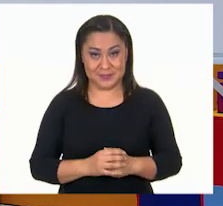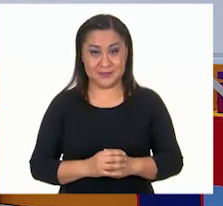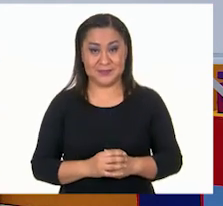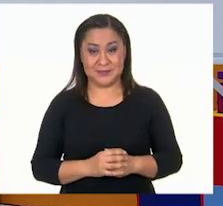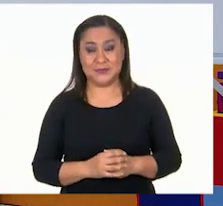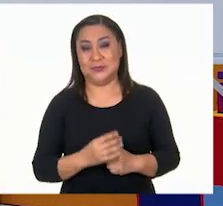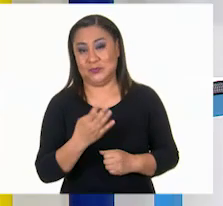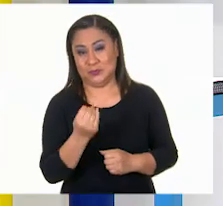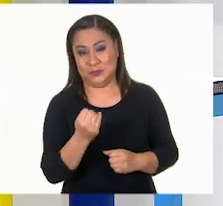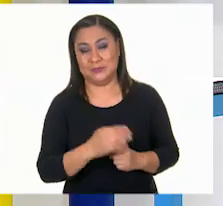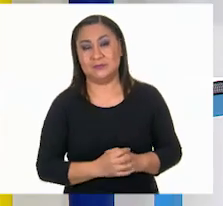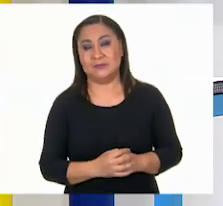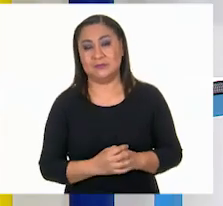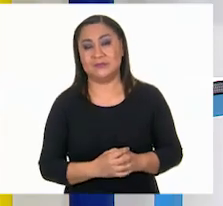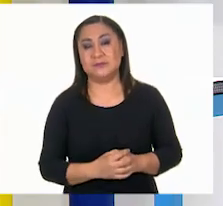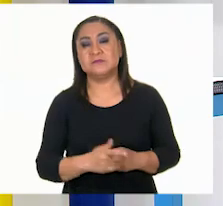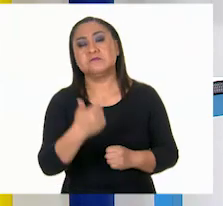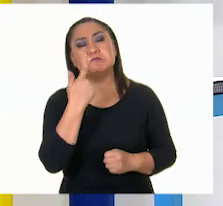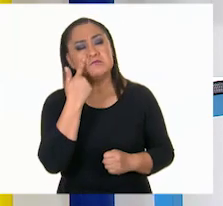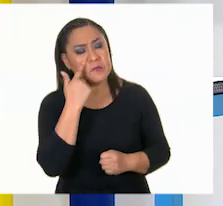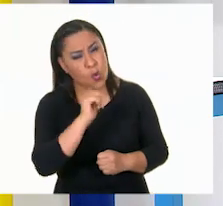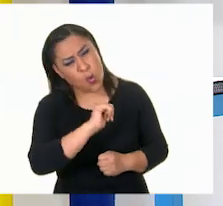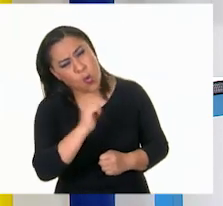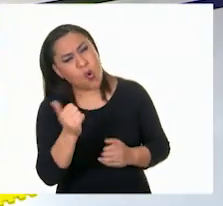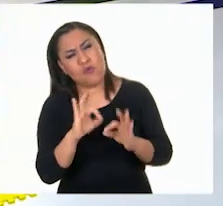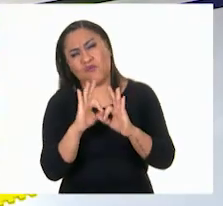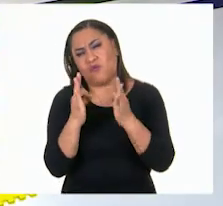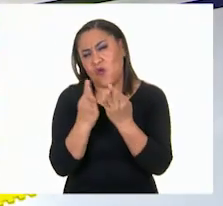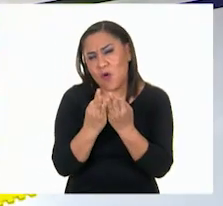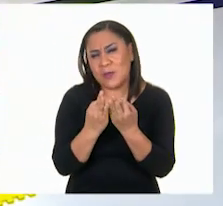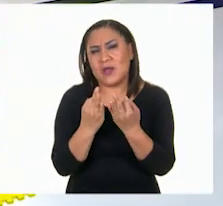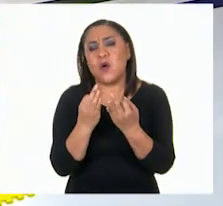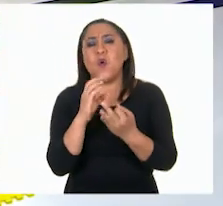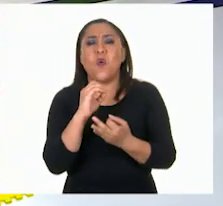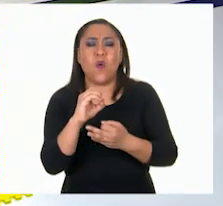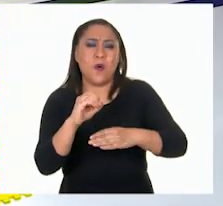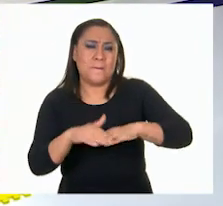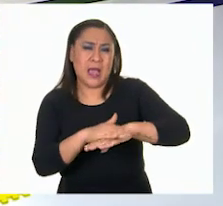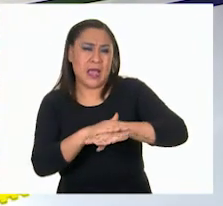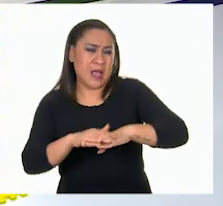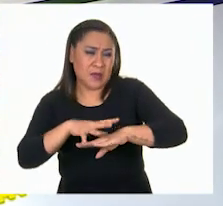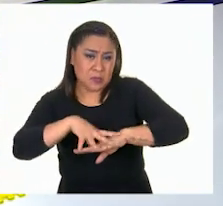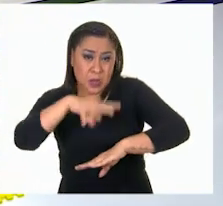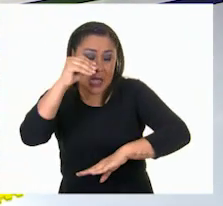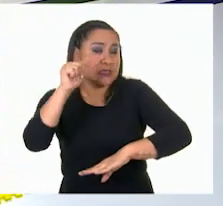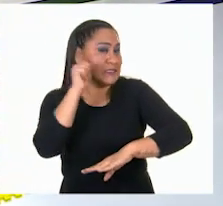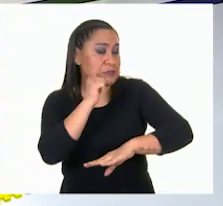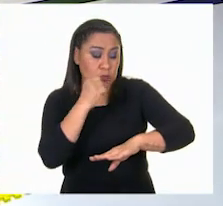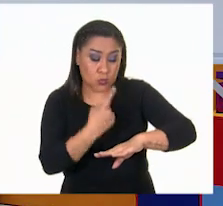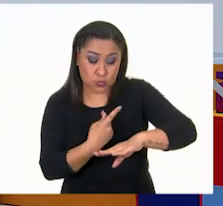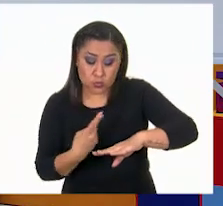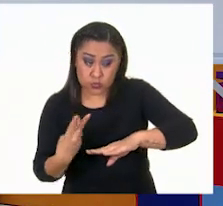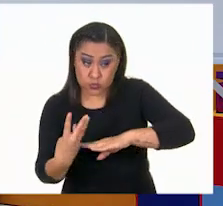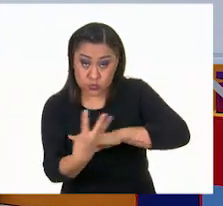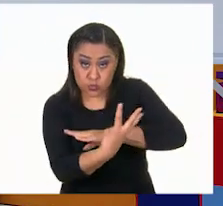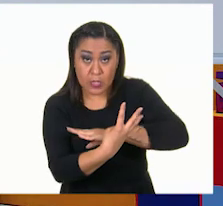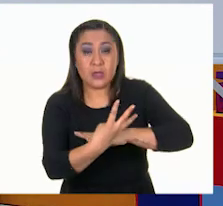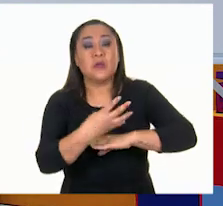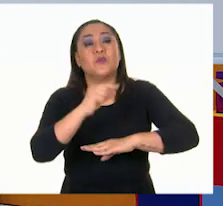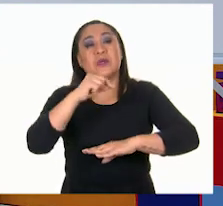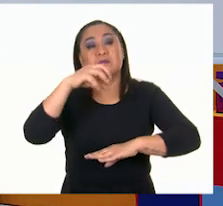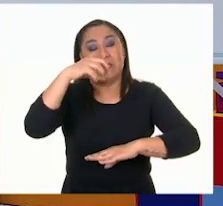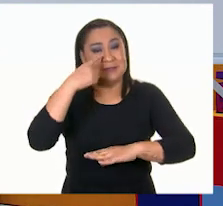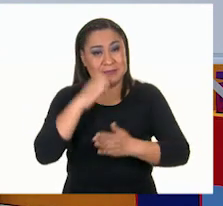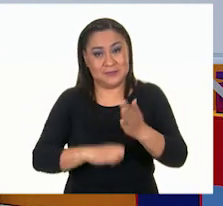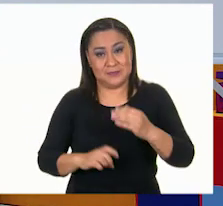vértices. Si yo lo veo en otra figura o en otra base de otra pirámide, hago lo mismo. Una, dos,